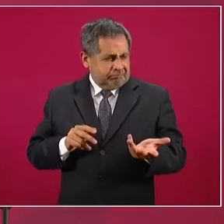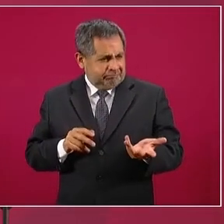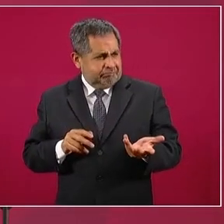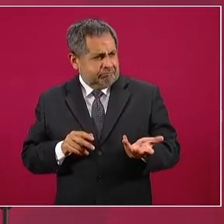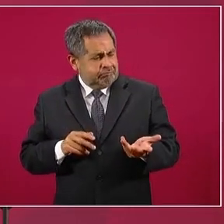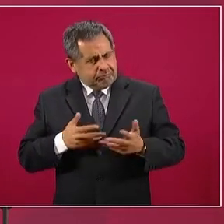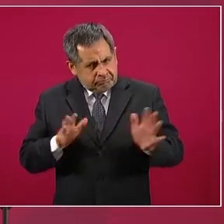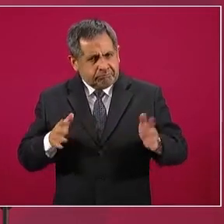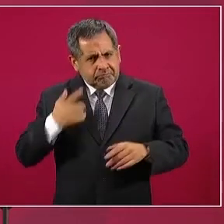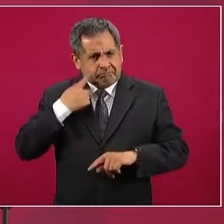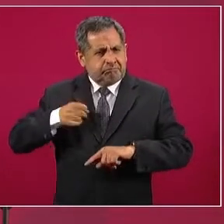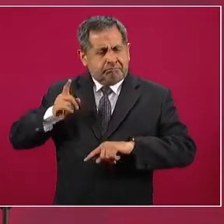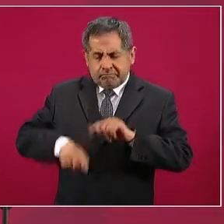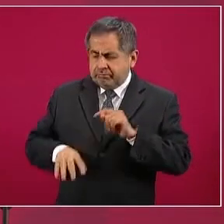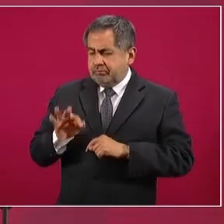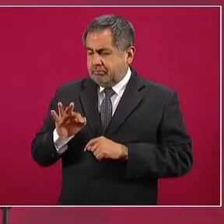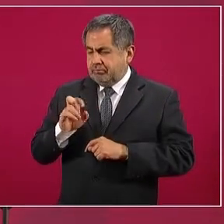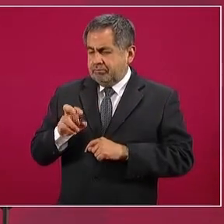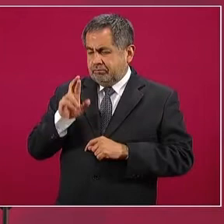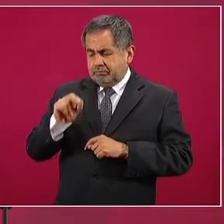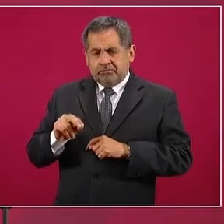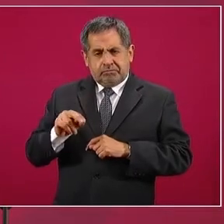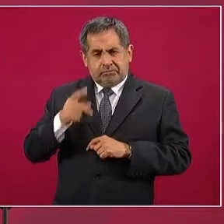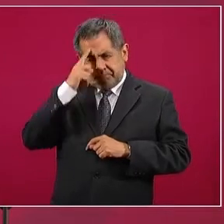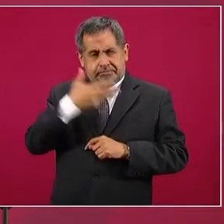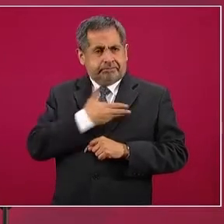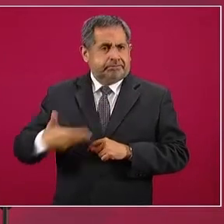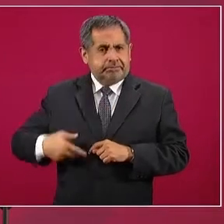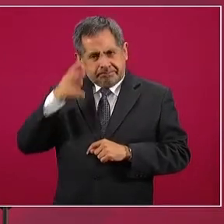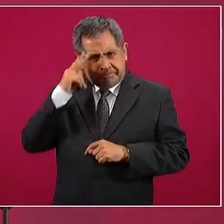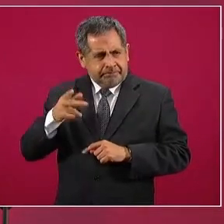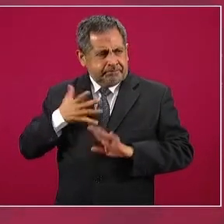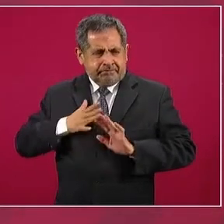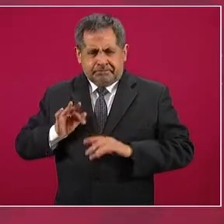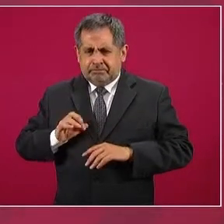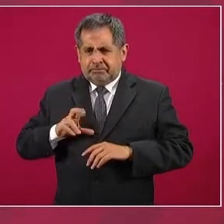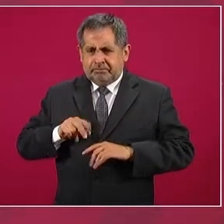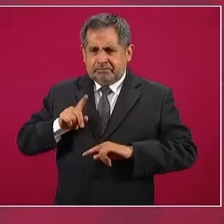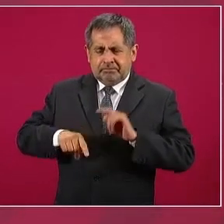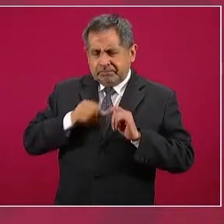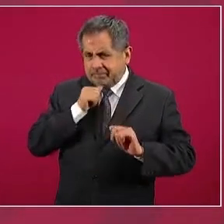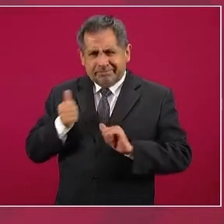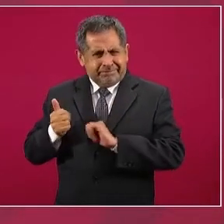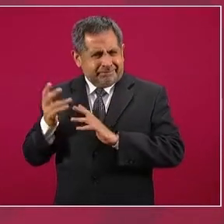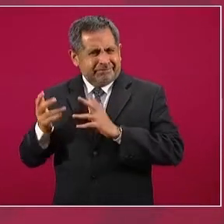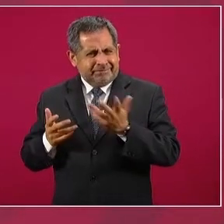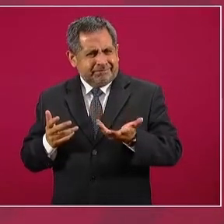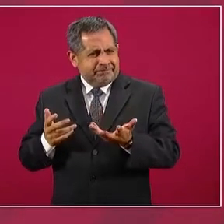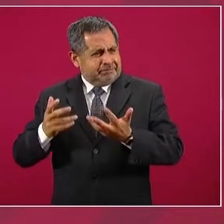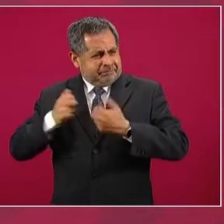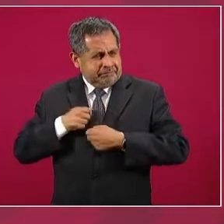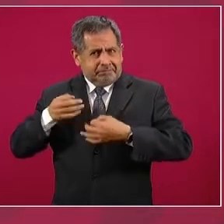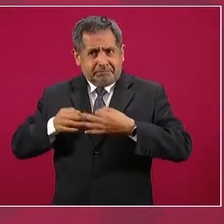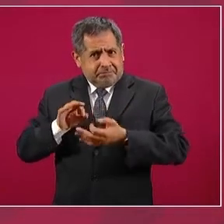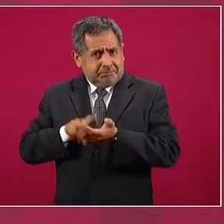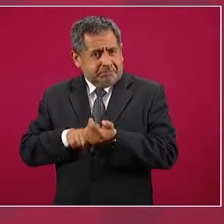quite el fuero al presidente de la República, porque está muy